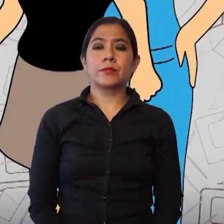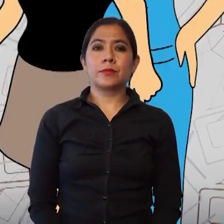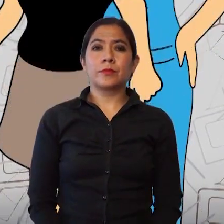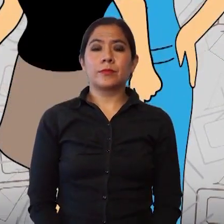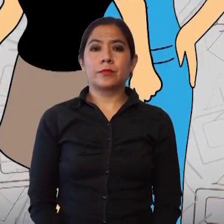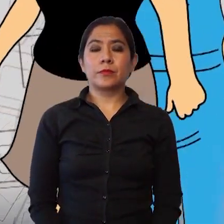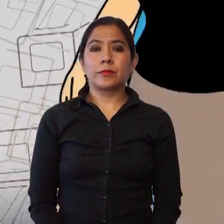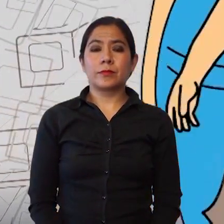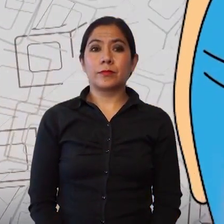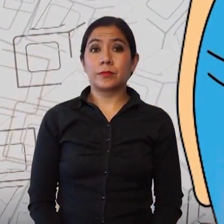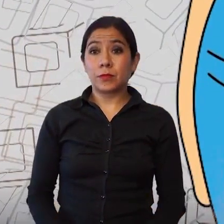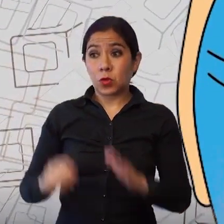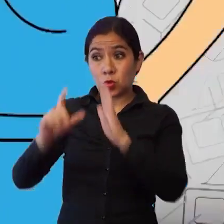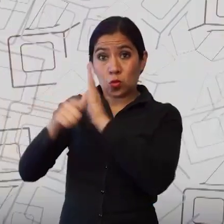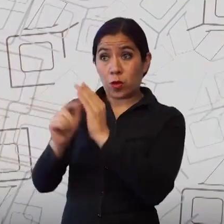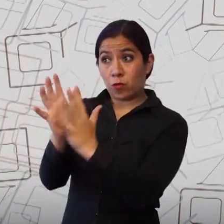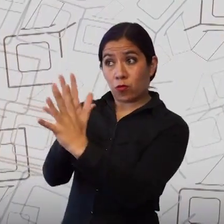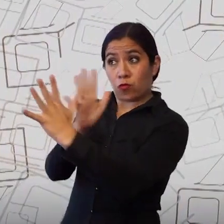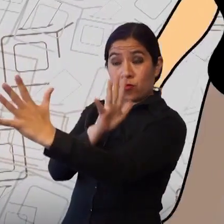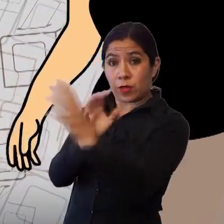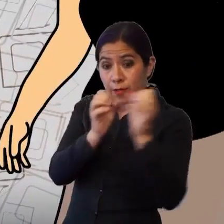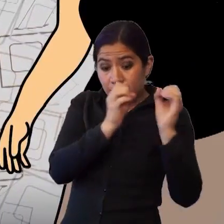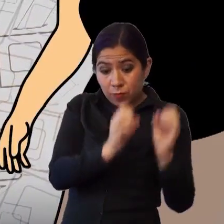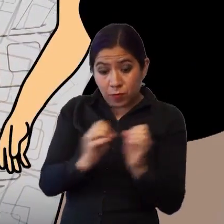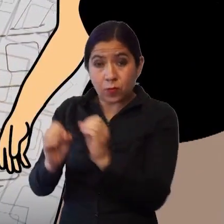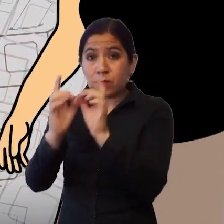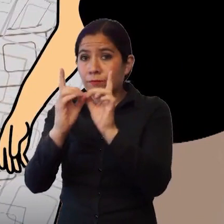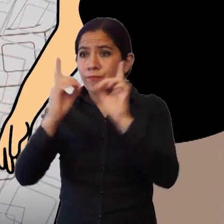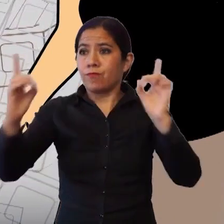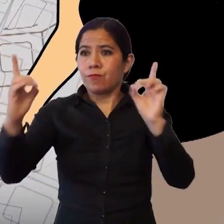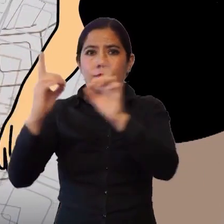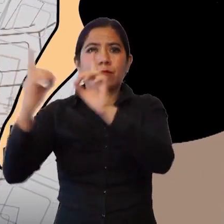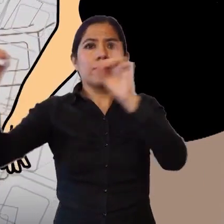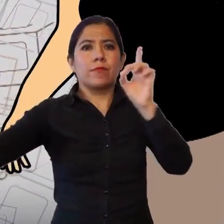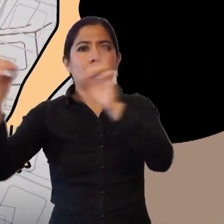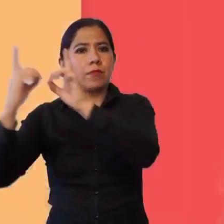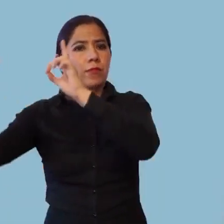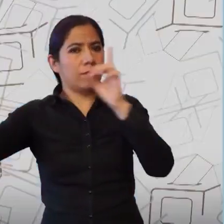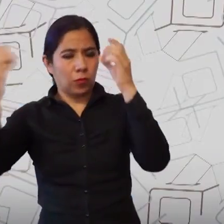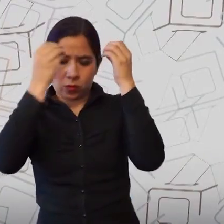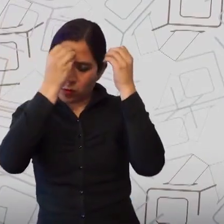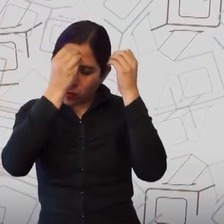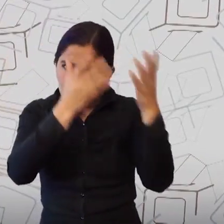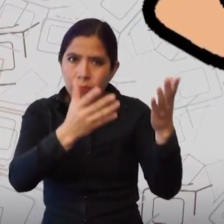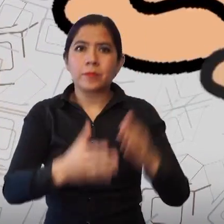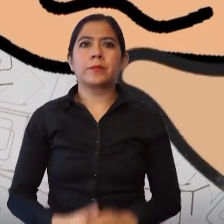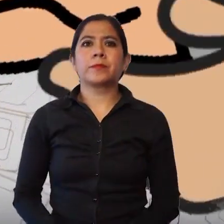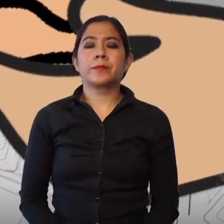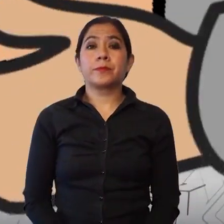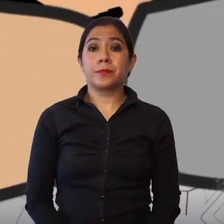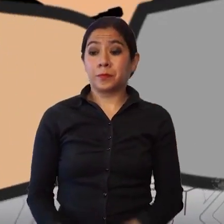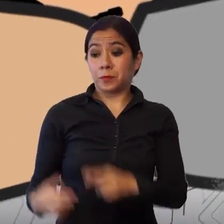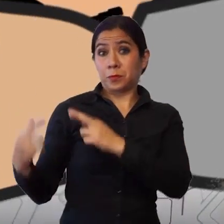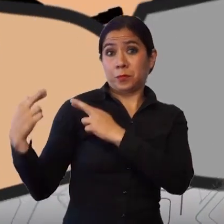Organizarán la fila de electores cumpliendo el distanciamiento físico entre ellos. Uno de los jurados